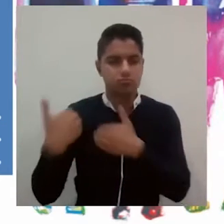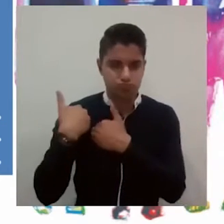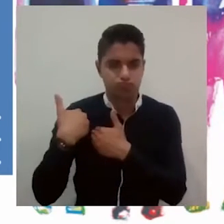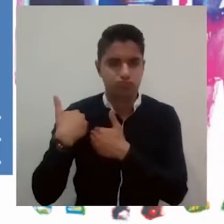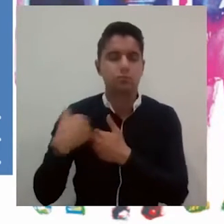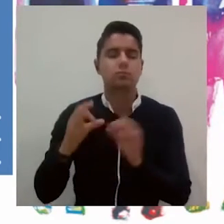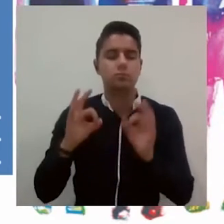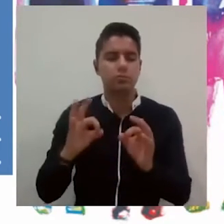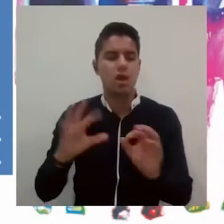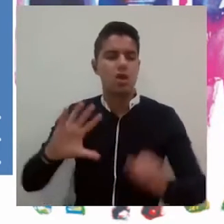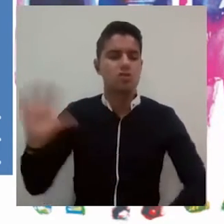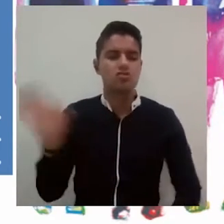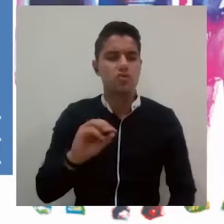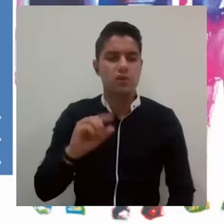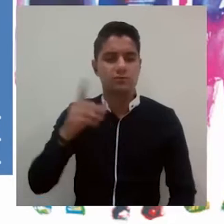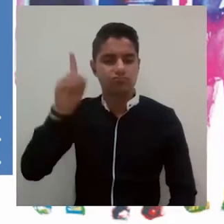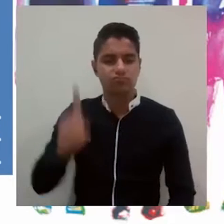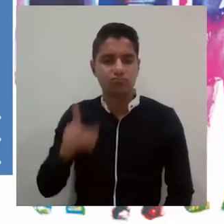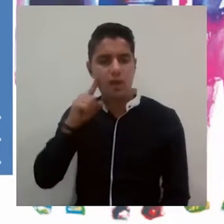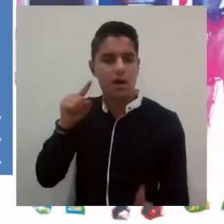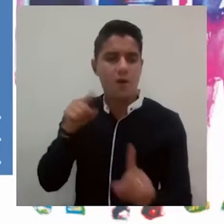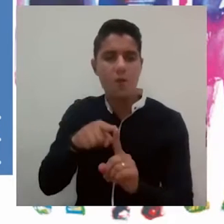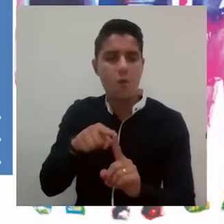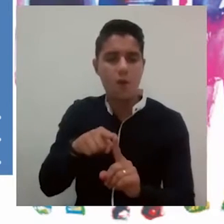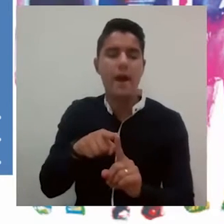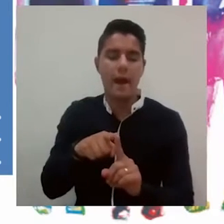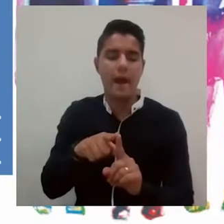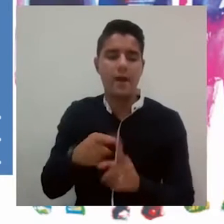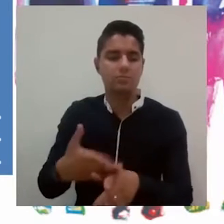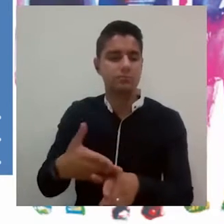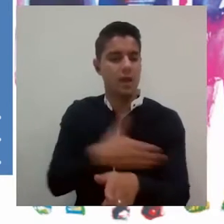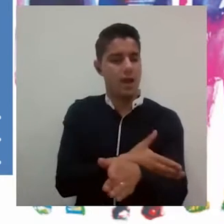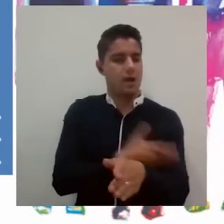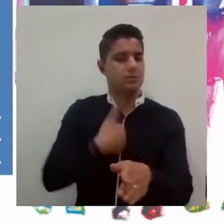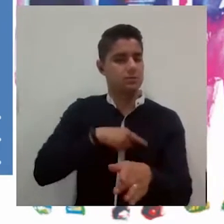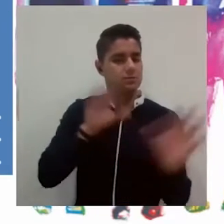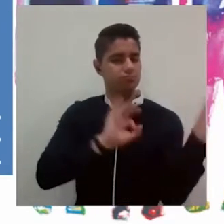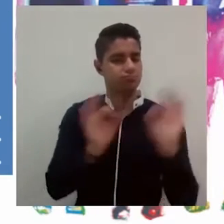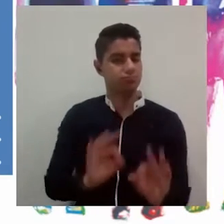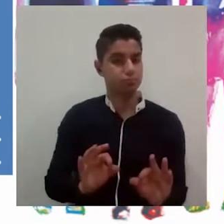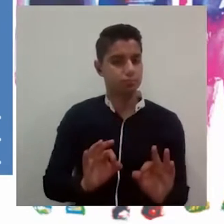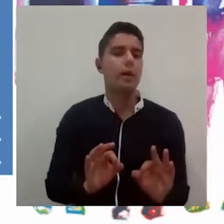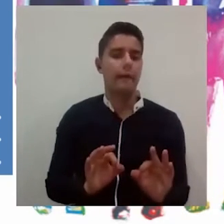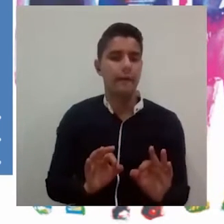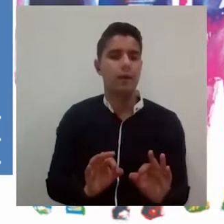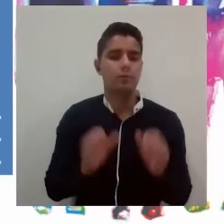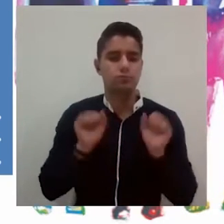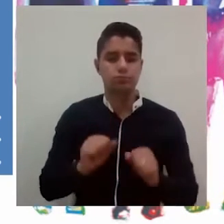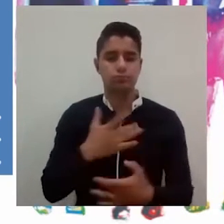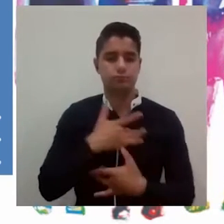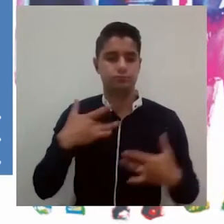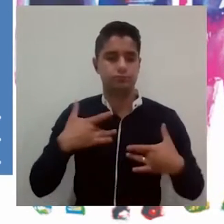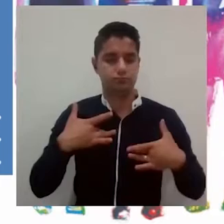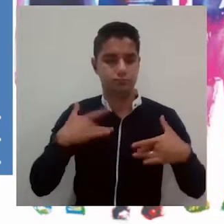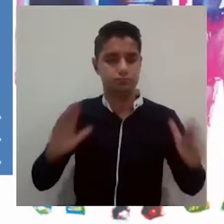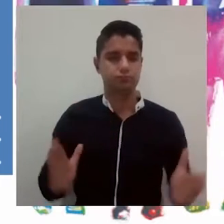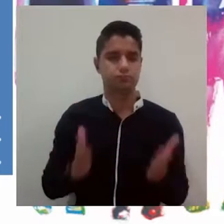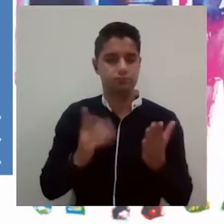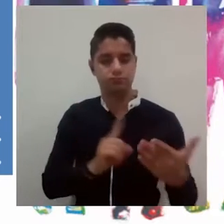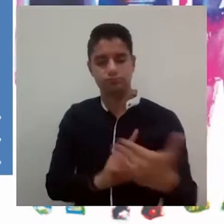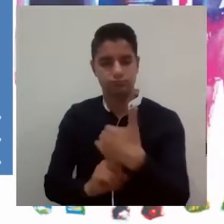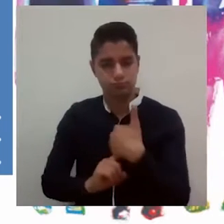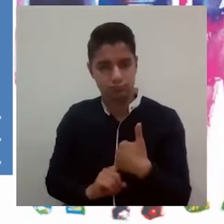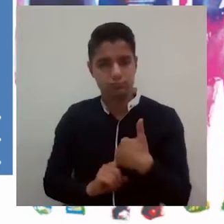asumió. Todas, sin lugar a dudas, apuntaban en una misma dirección, anticiparnos, para que pudiéramos de esa manera